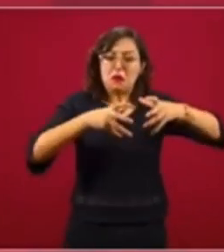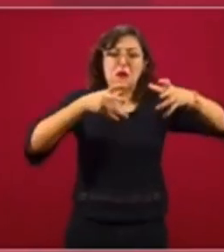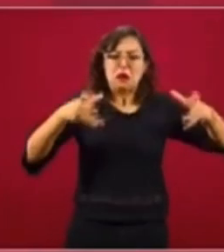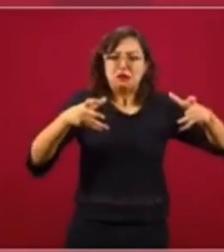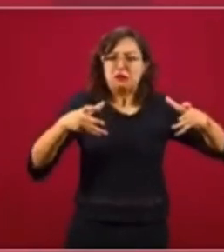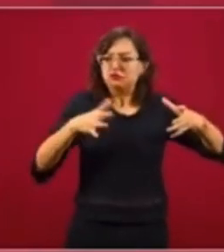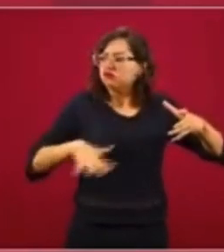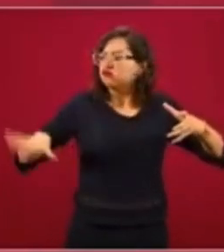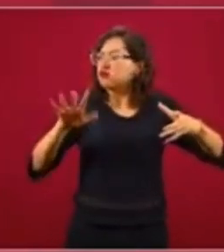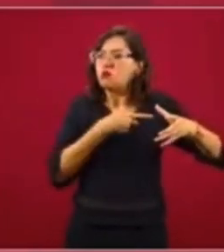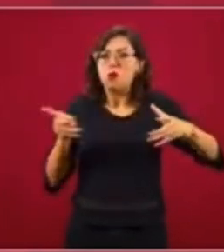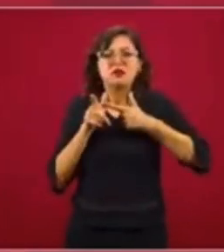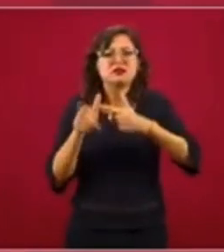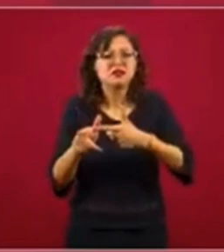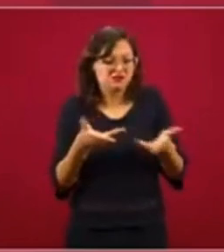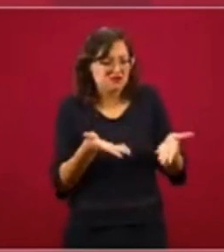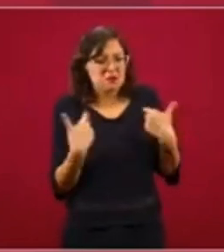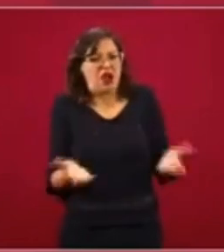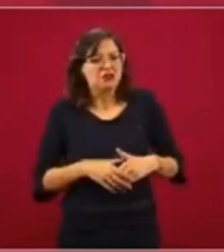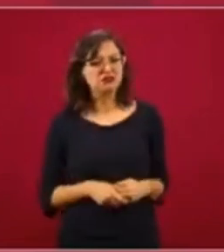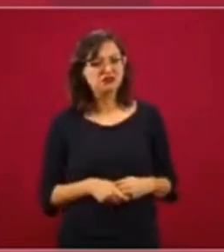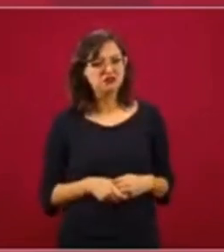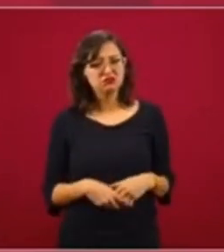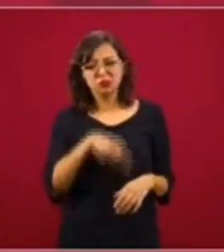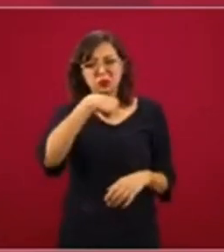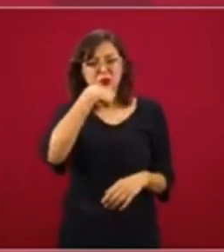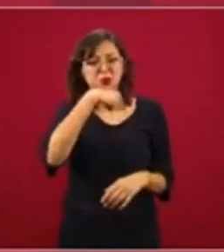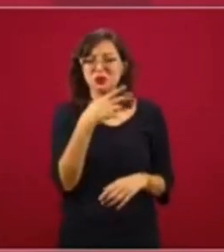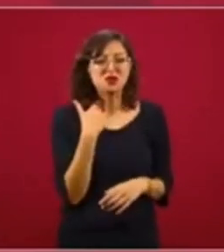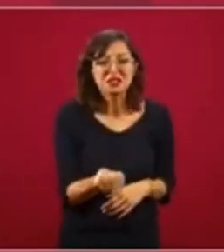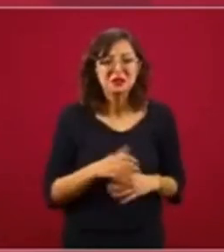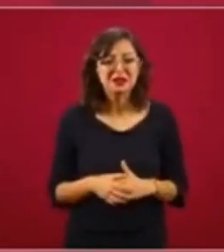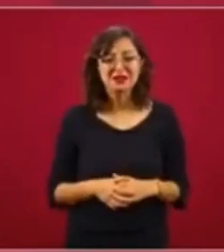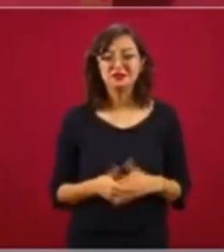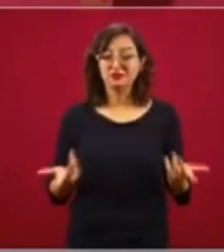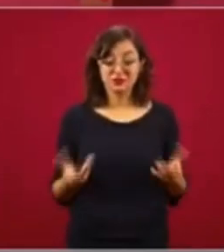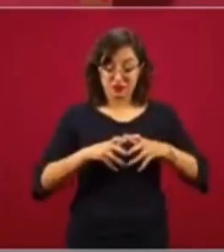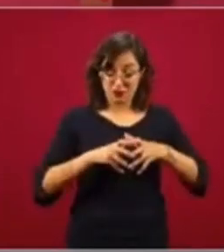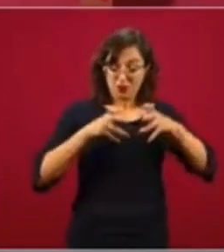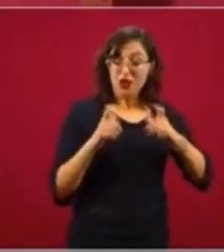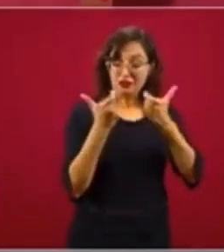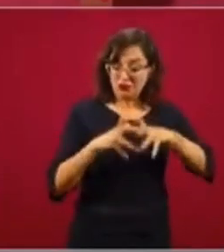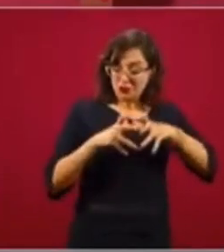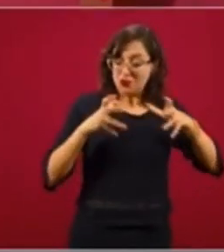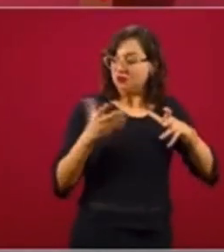si el crecimiento nos va acompañando de más igualdad.